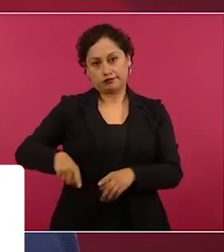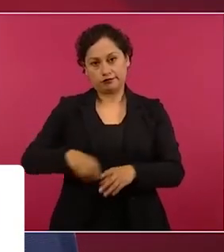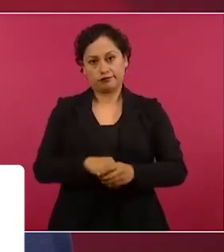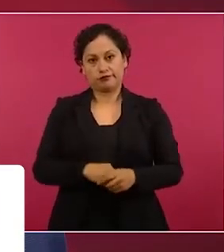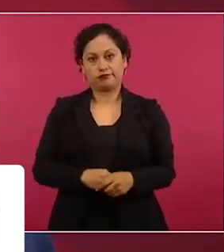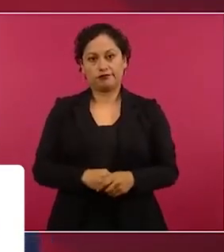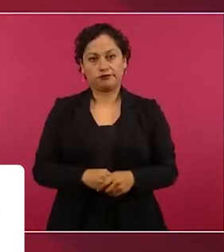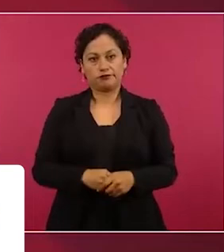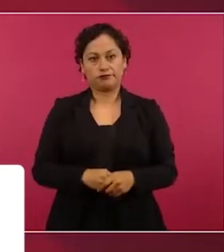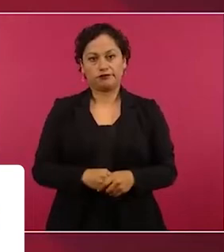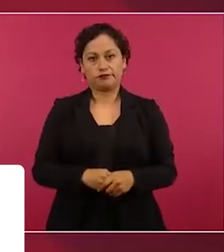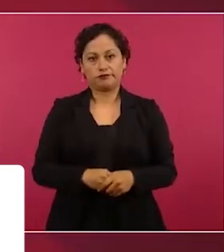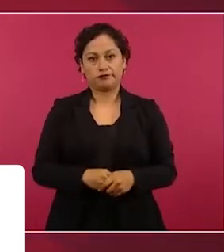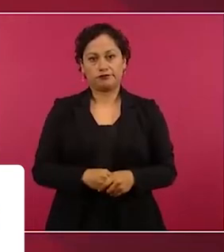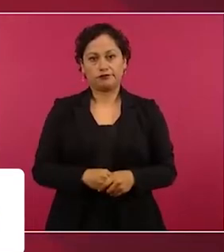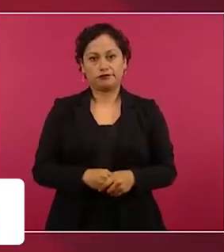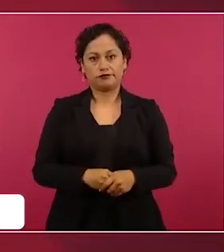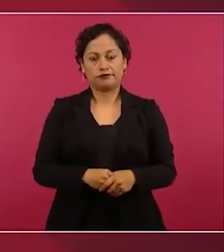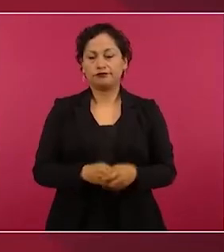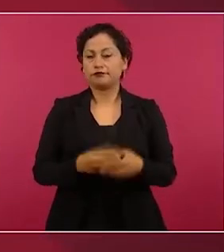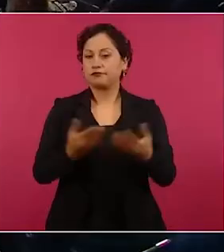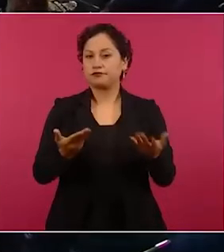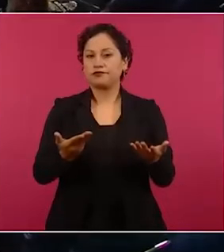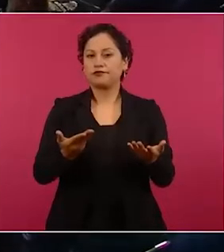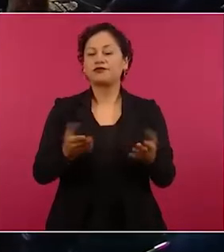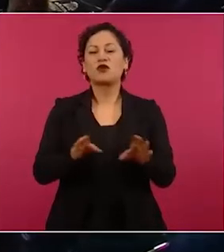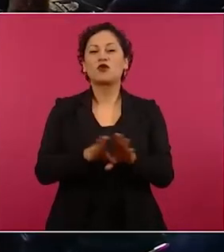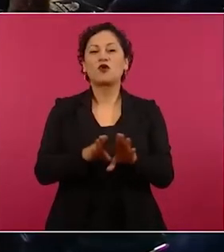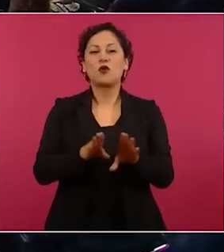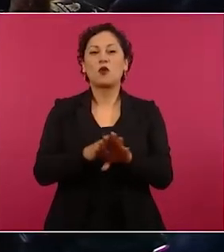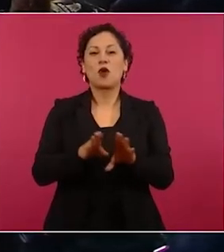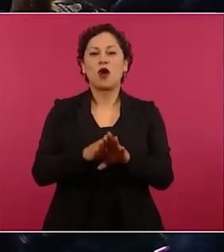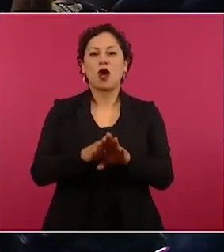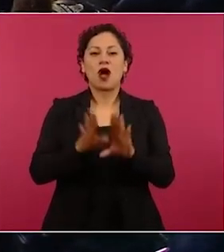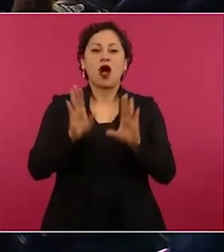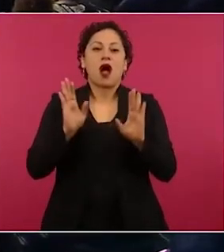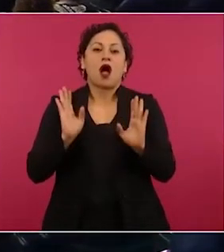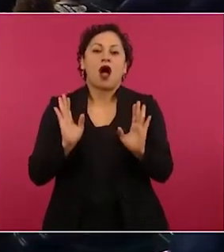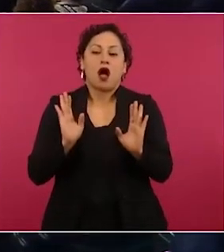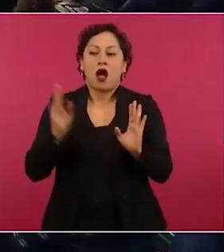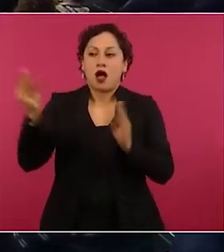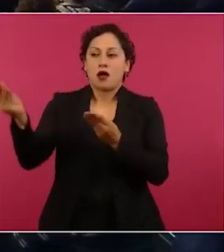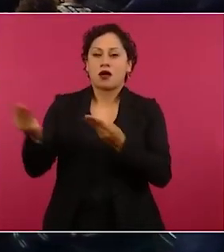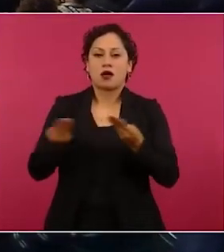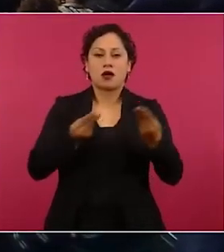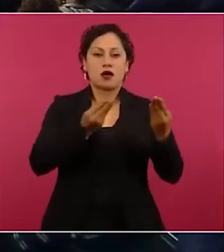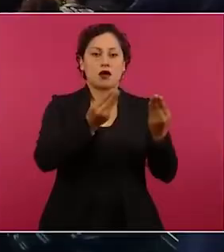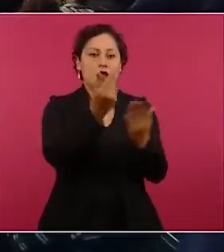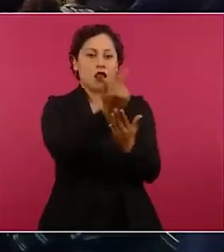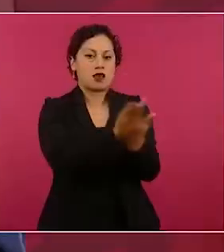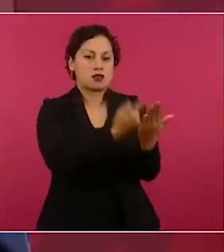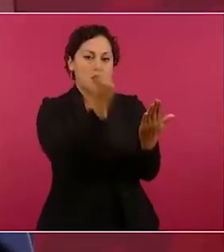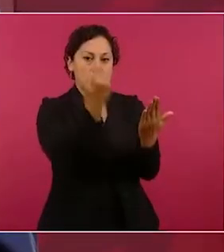No es saber es que como dieron a conocer los nombres ya